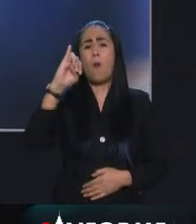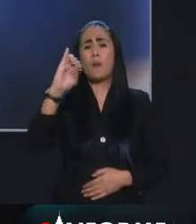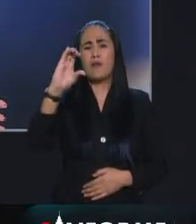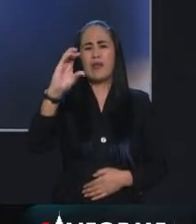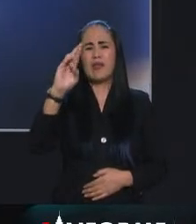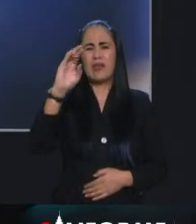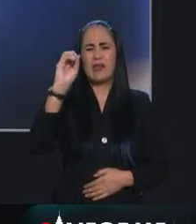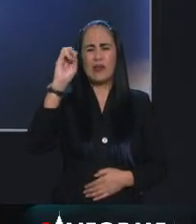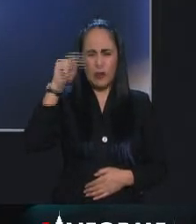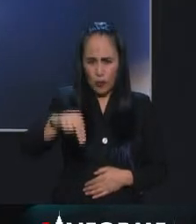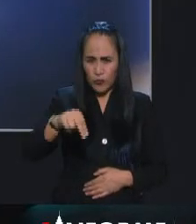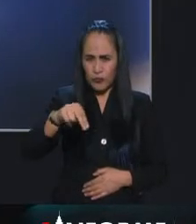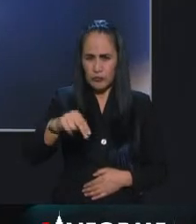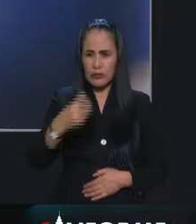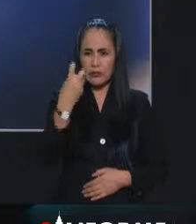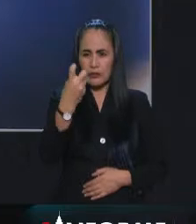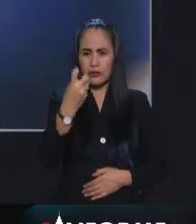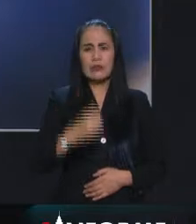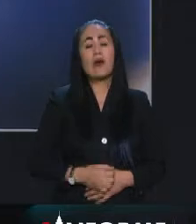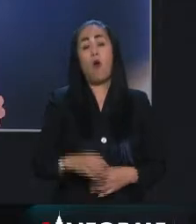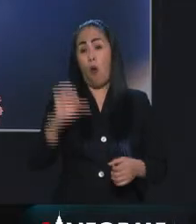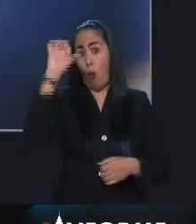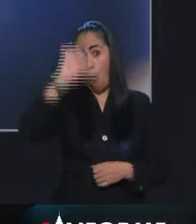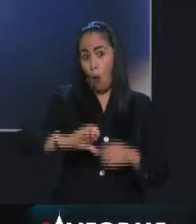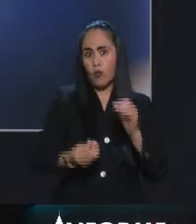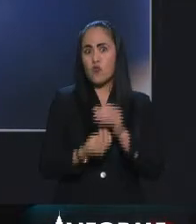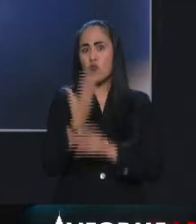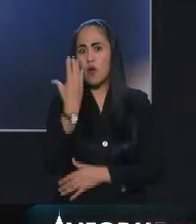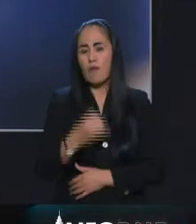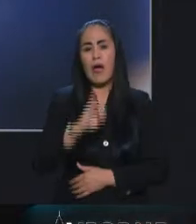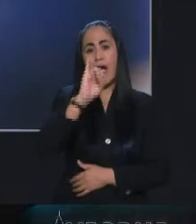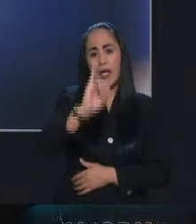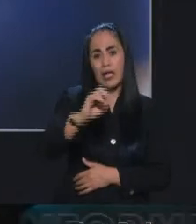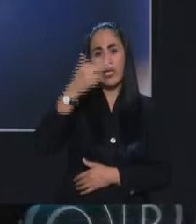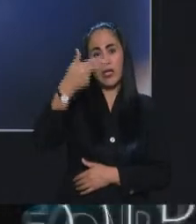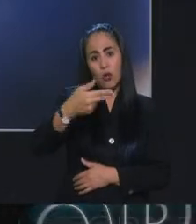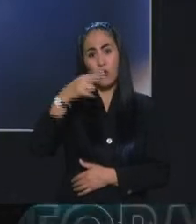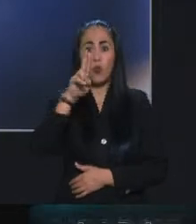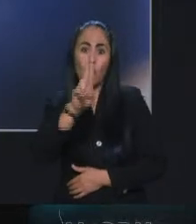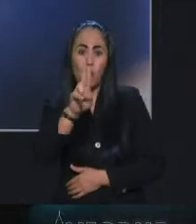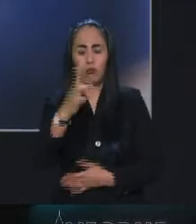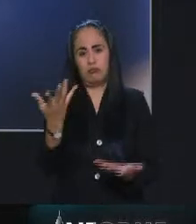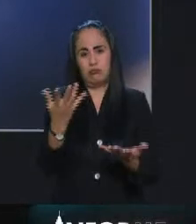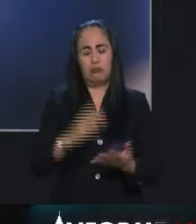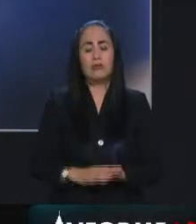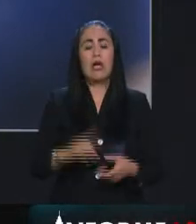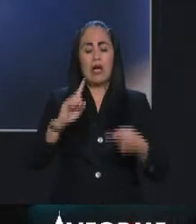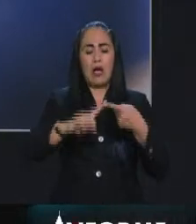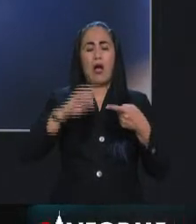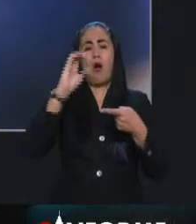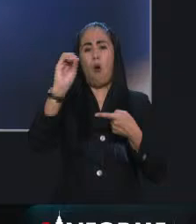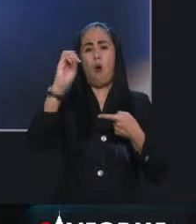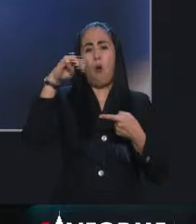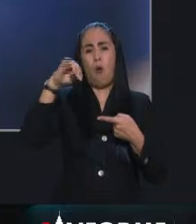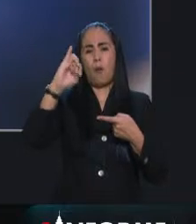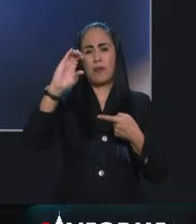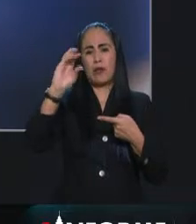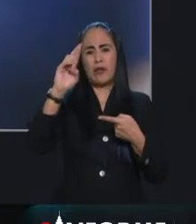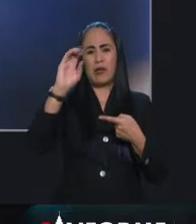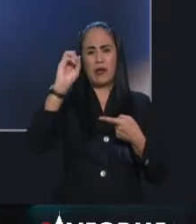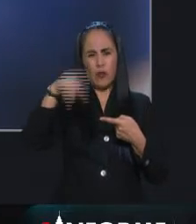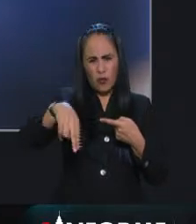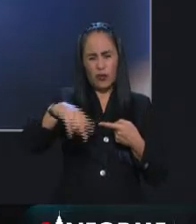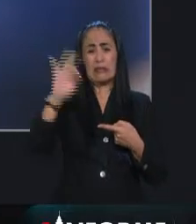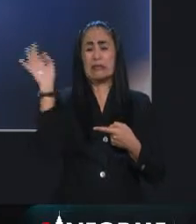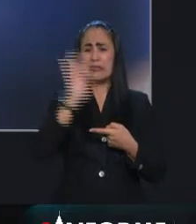la IU de la que tanto se ha hablado el día de hoy, pueden andar diciendo que la variante Omicron podría causar en algunas poblaciones inmunidad